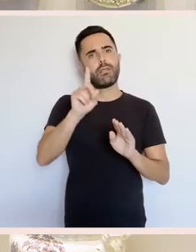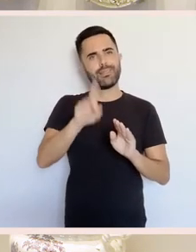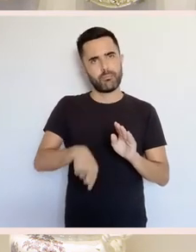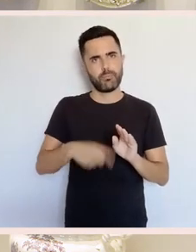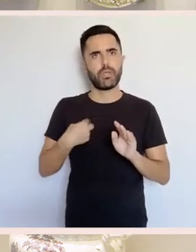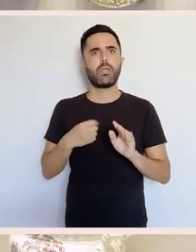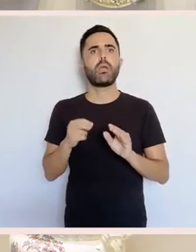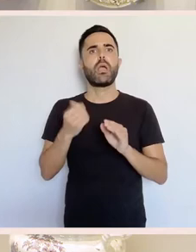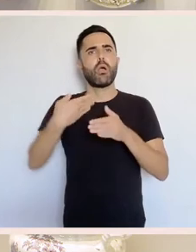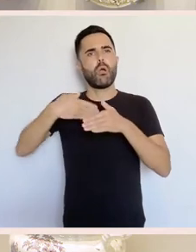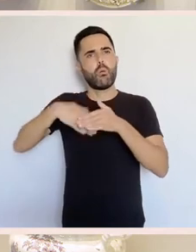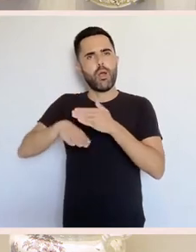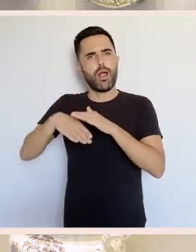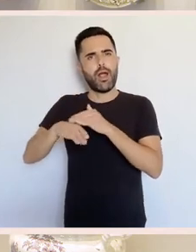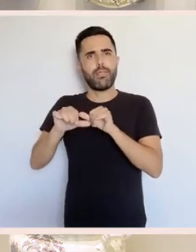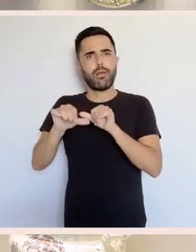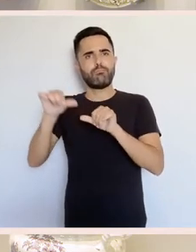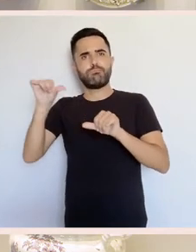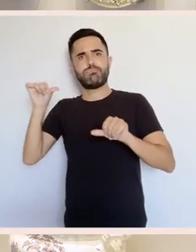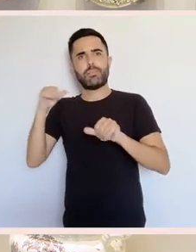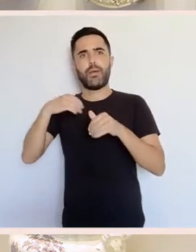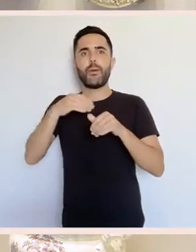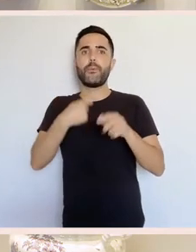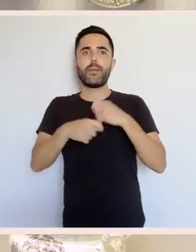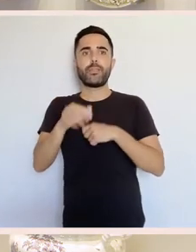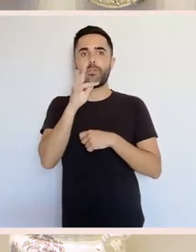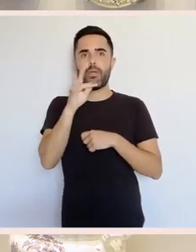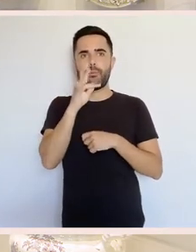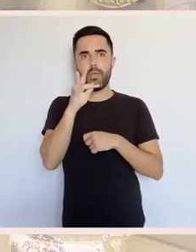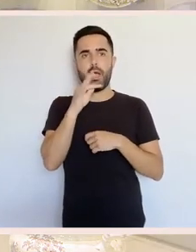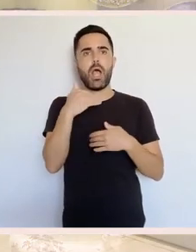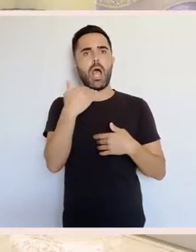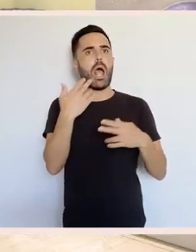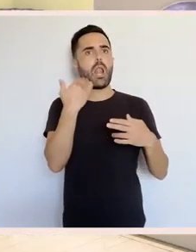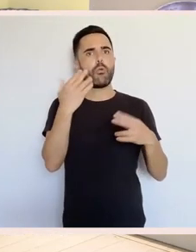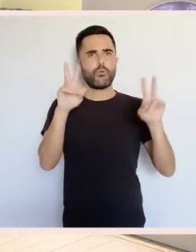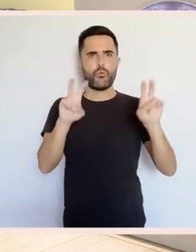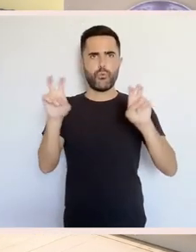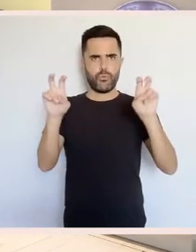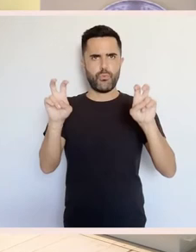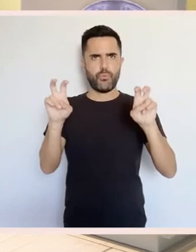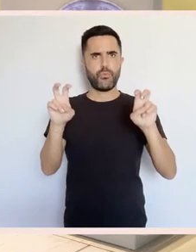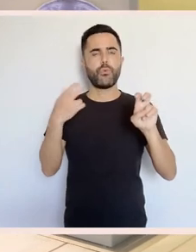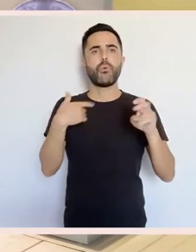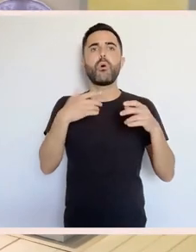novidoso e que se utiliza no comercio actual nos produtos de Aulet.